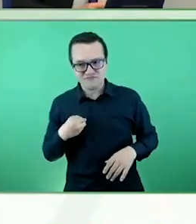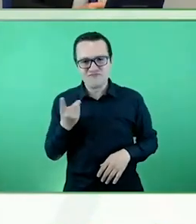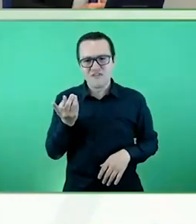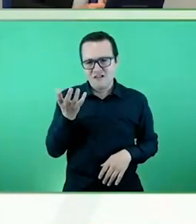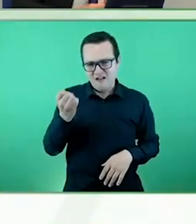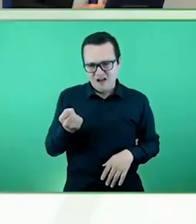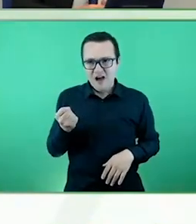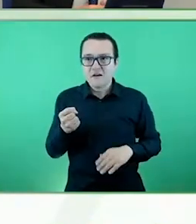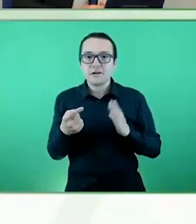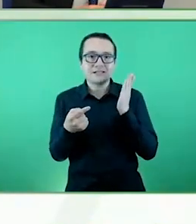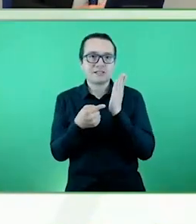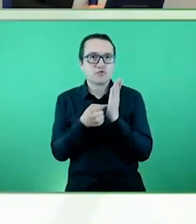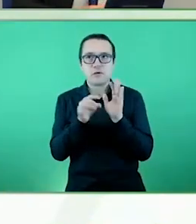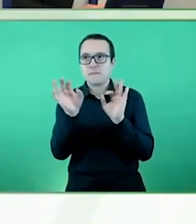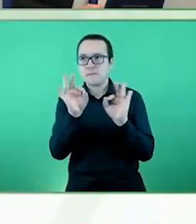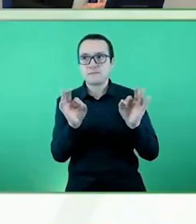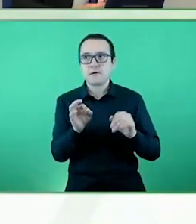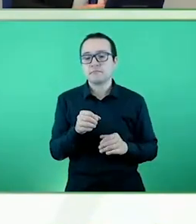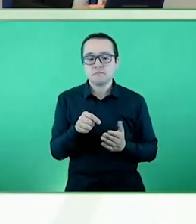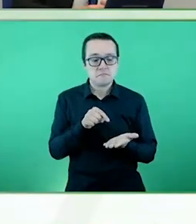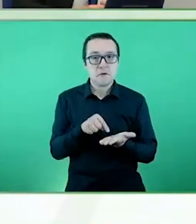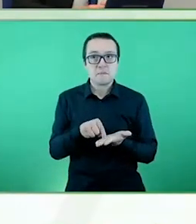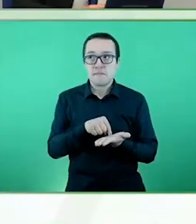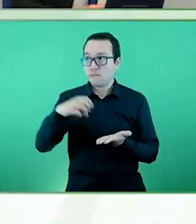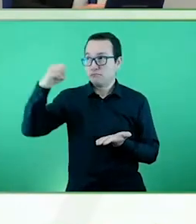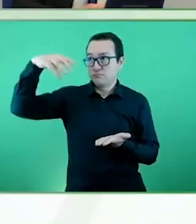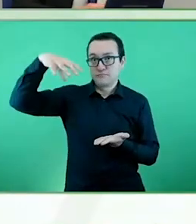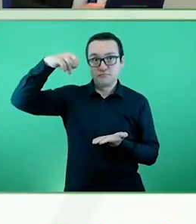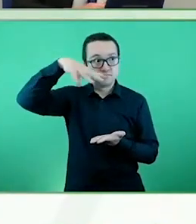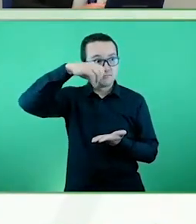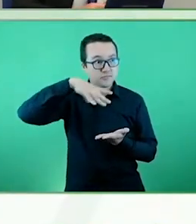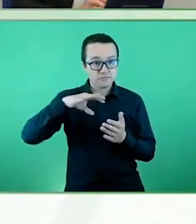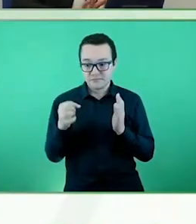puntuales y permite a las personas ejercer su proyecto de vida independiente.